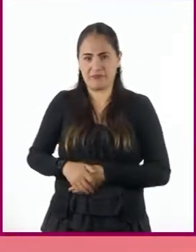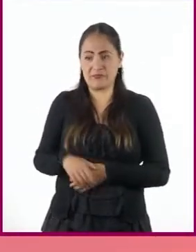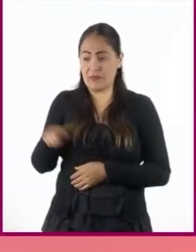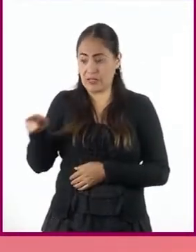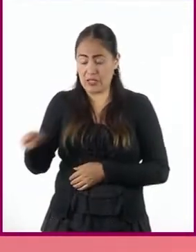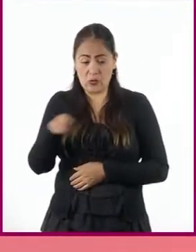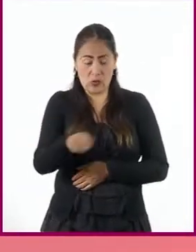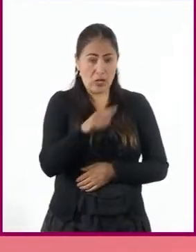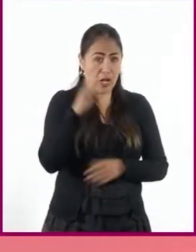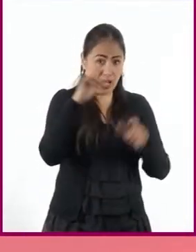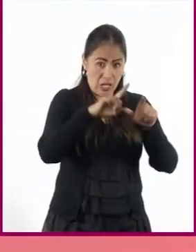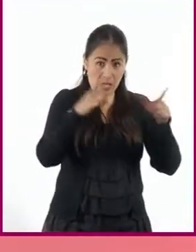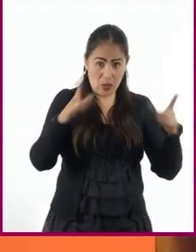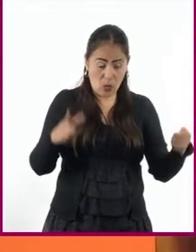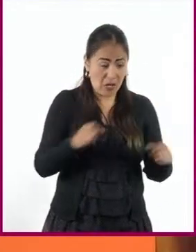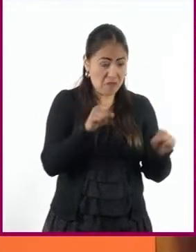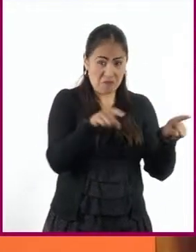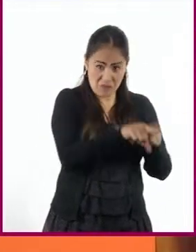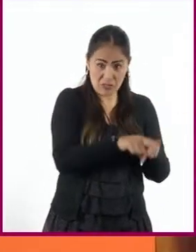con todas las personas?